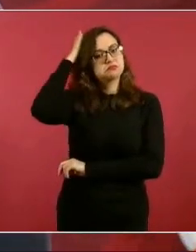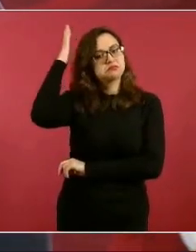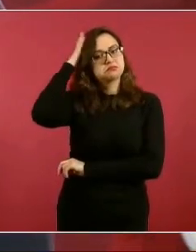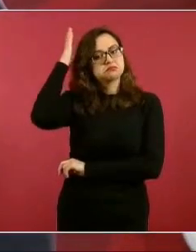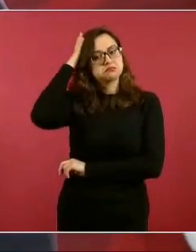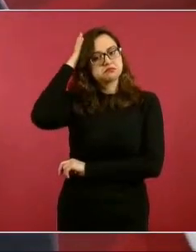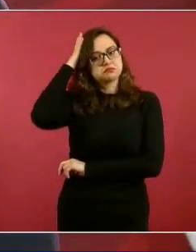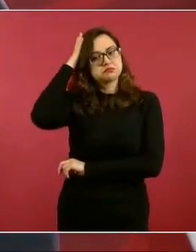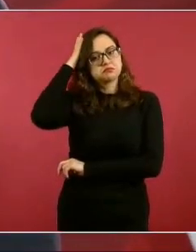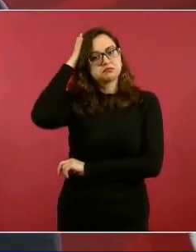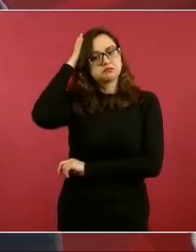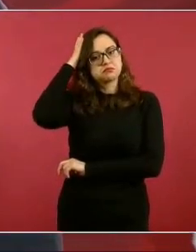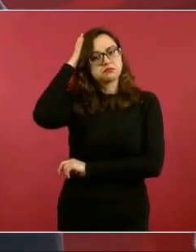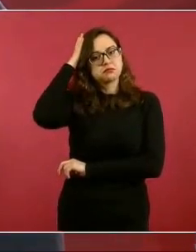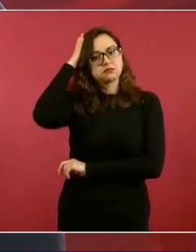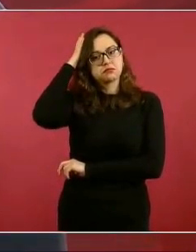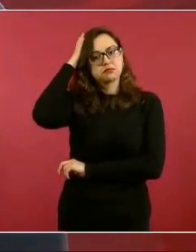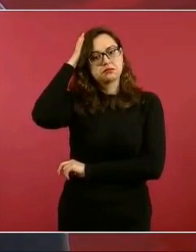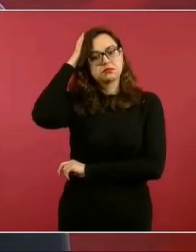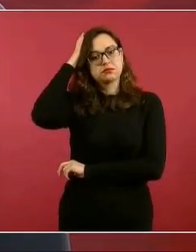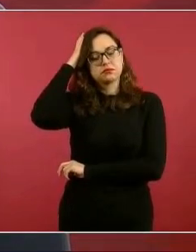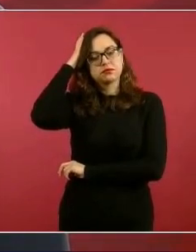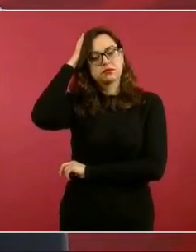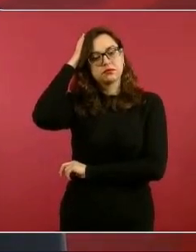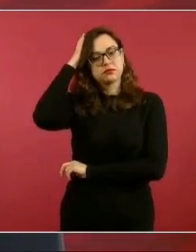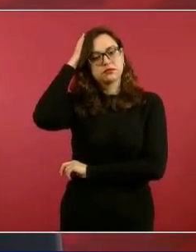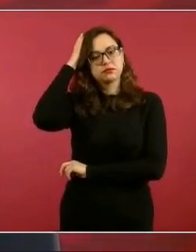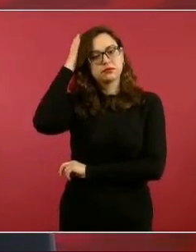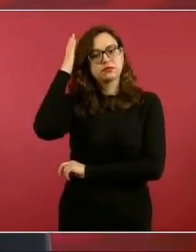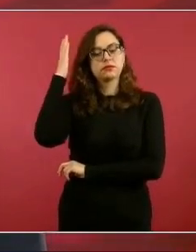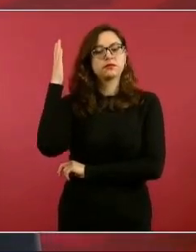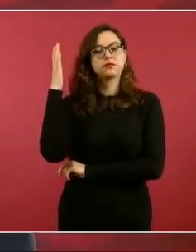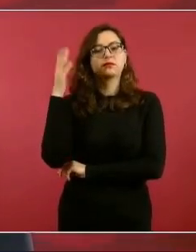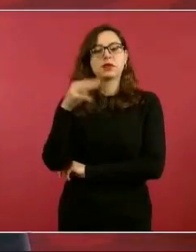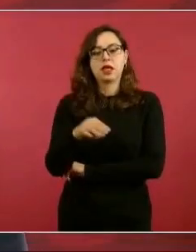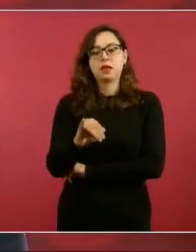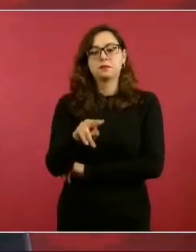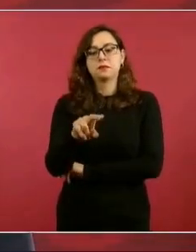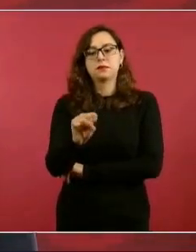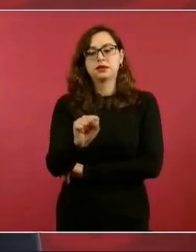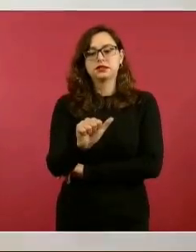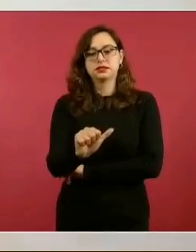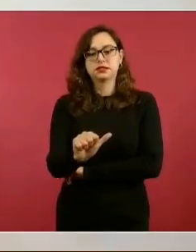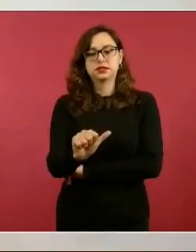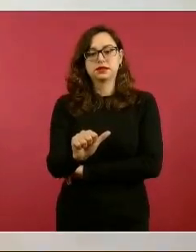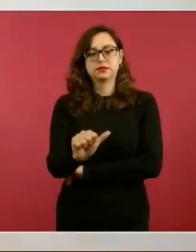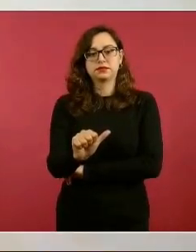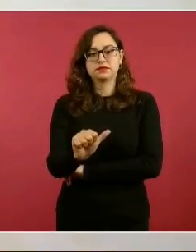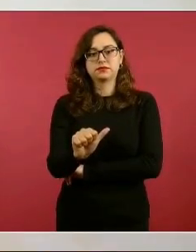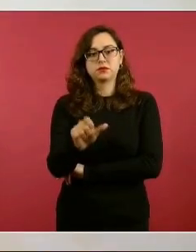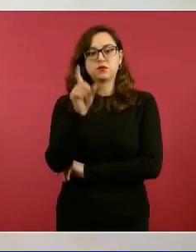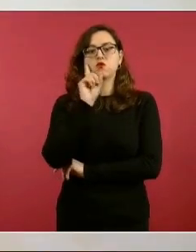de Minza. Minza, Altagracia.